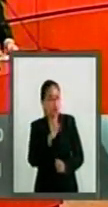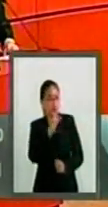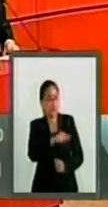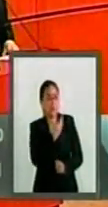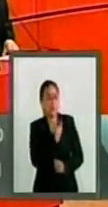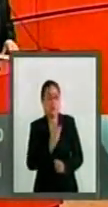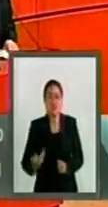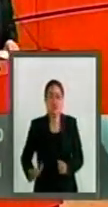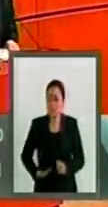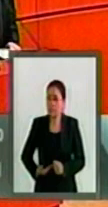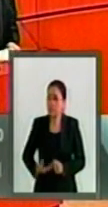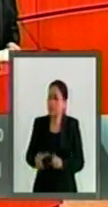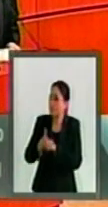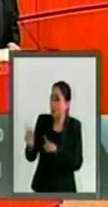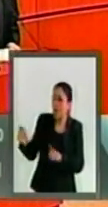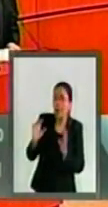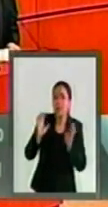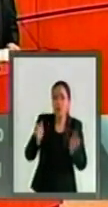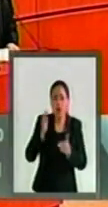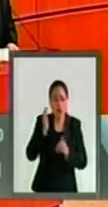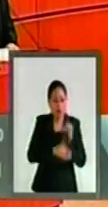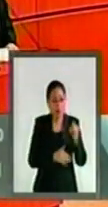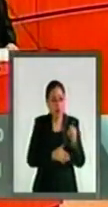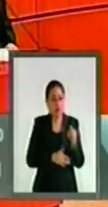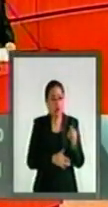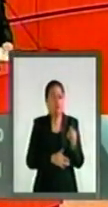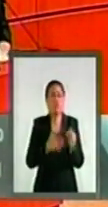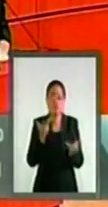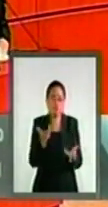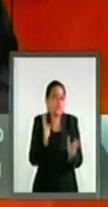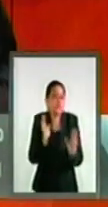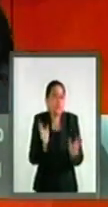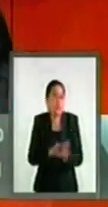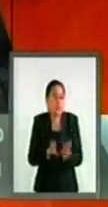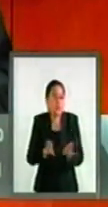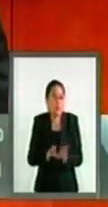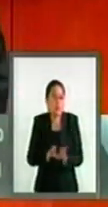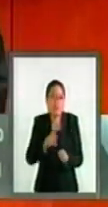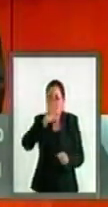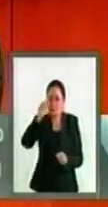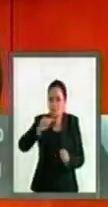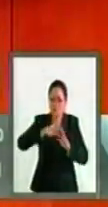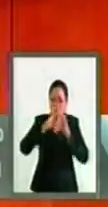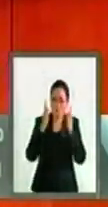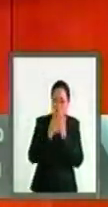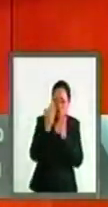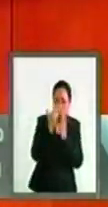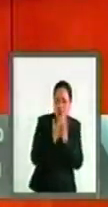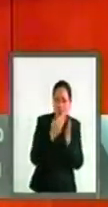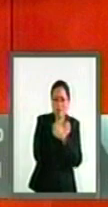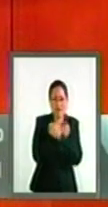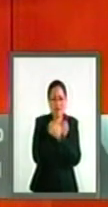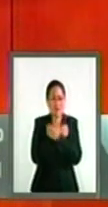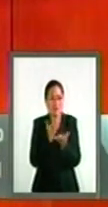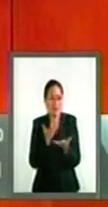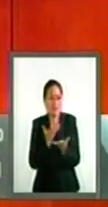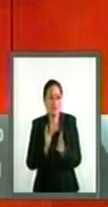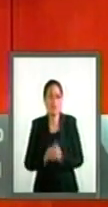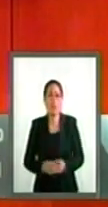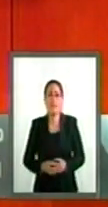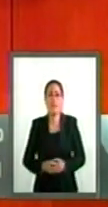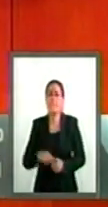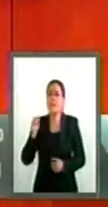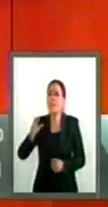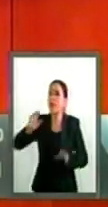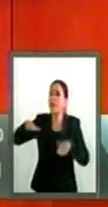y seguramente por largo tiempo. Señor secretario, un grupo de maestros que están